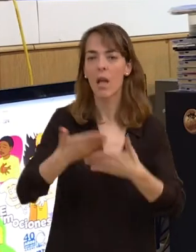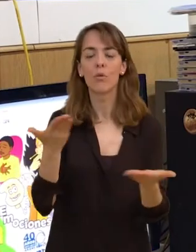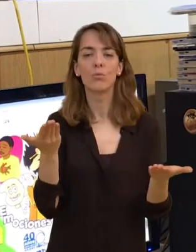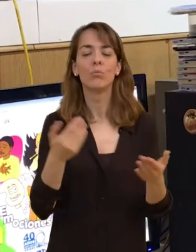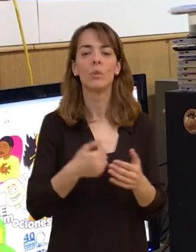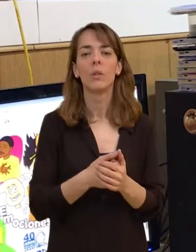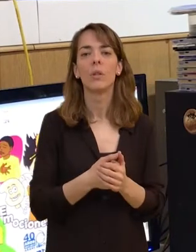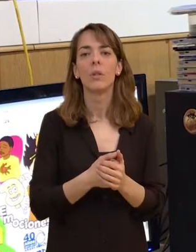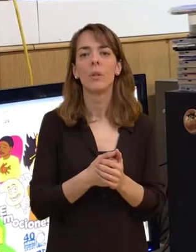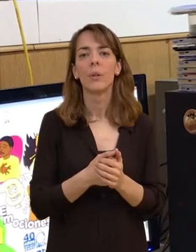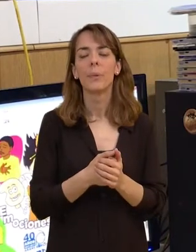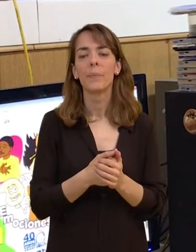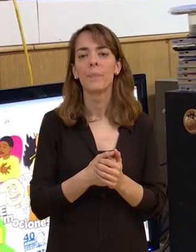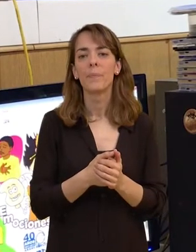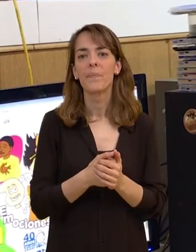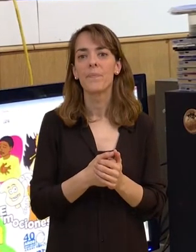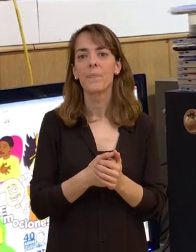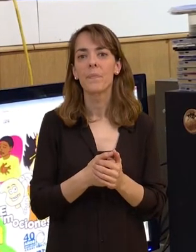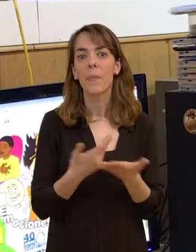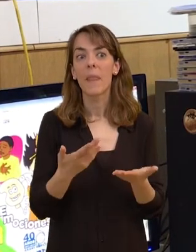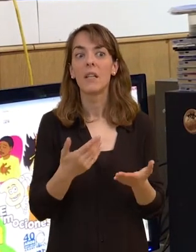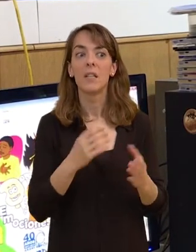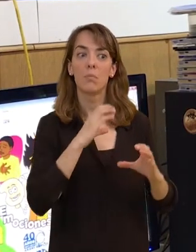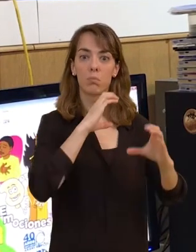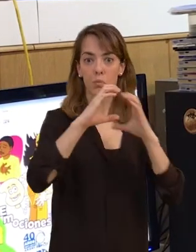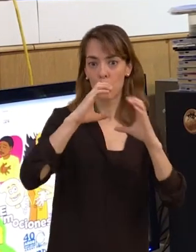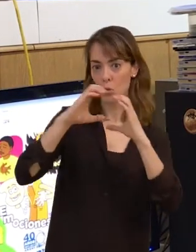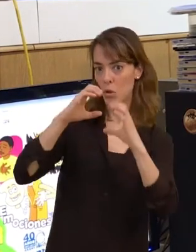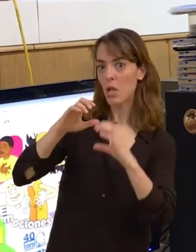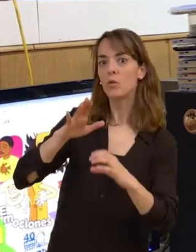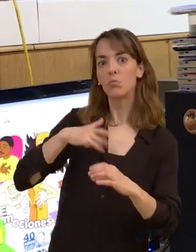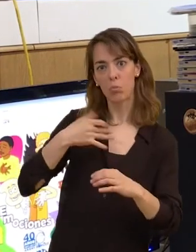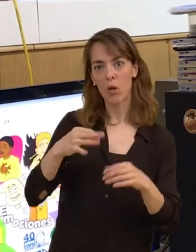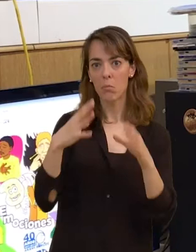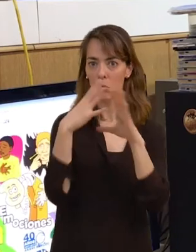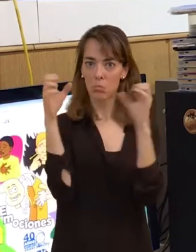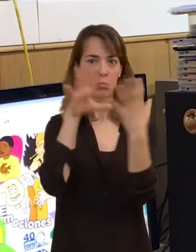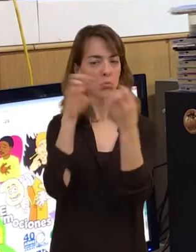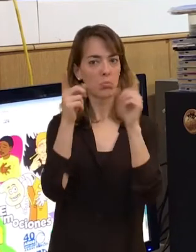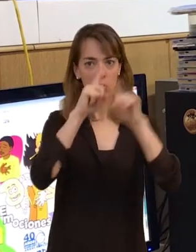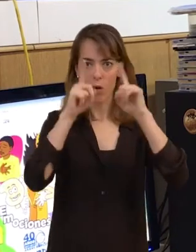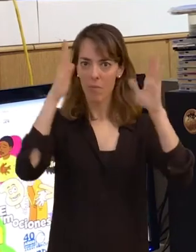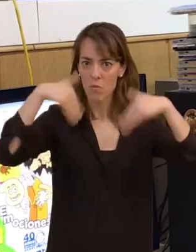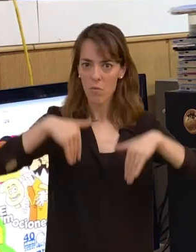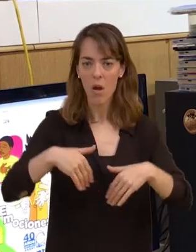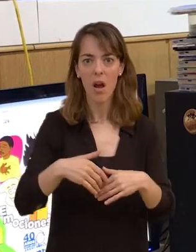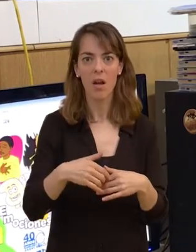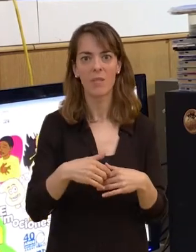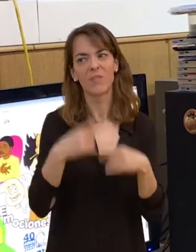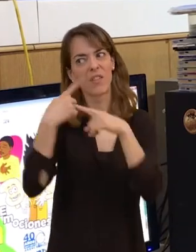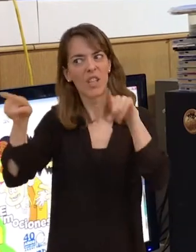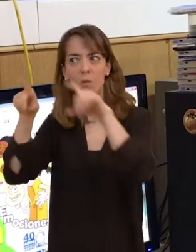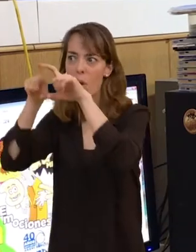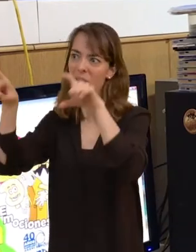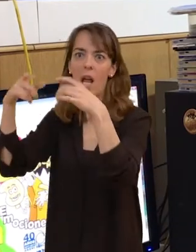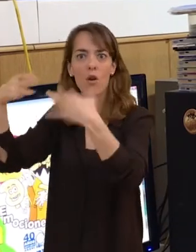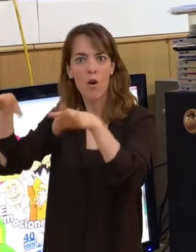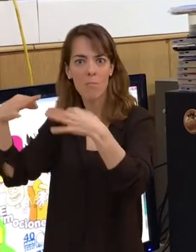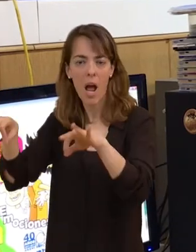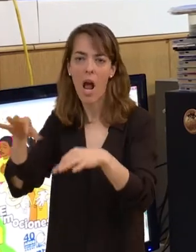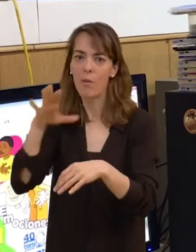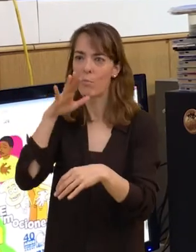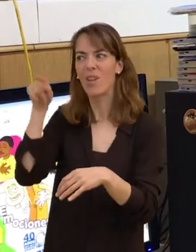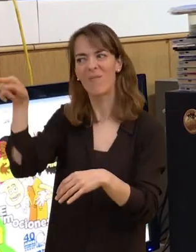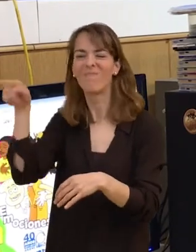y podemos comunicarnos y entendernos sin problemas, no como una empresa normal ya que